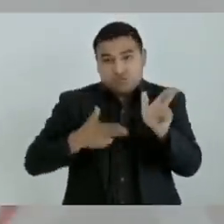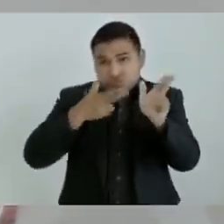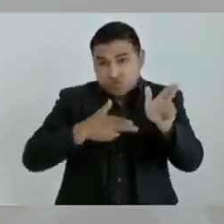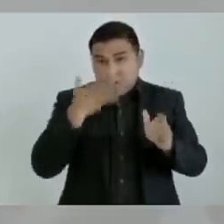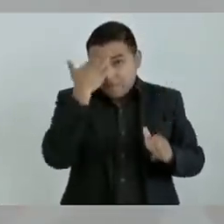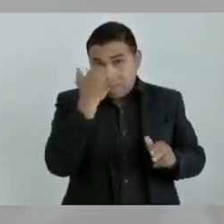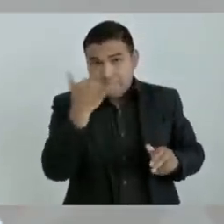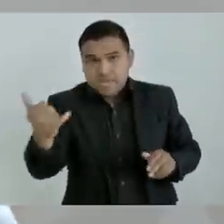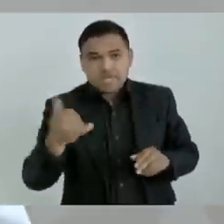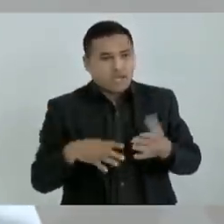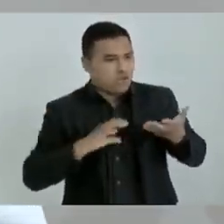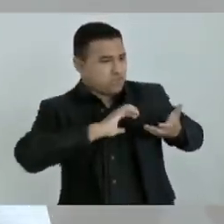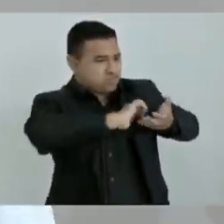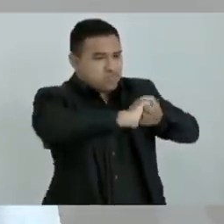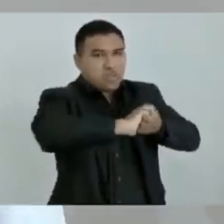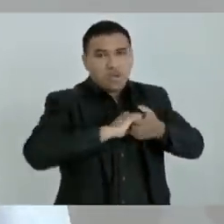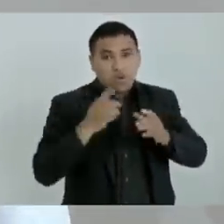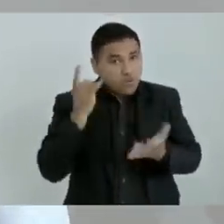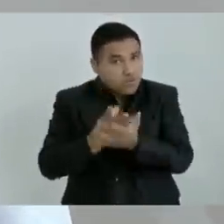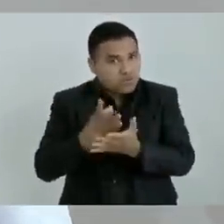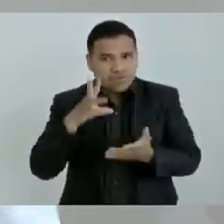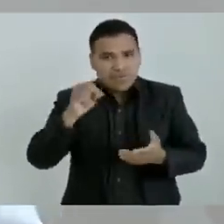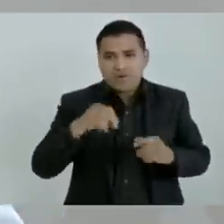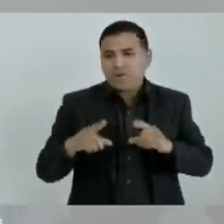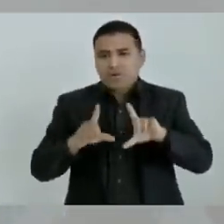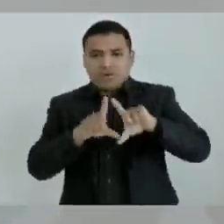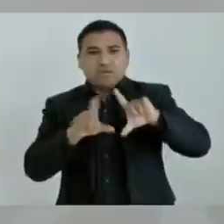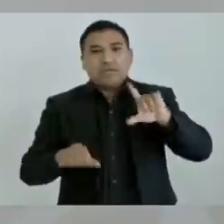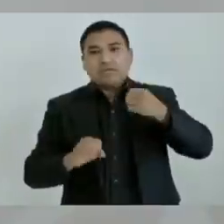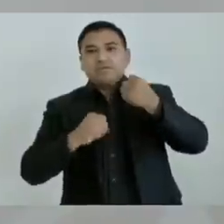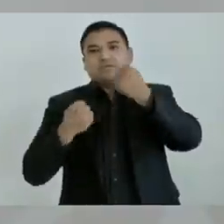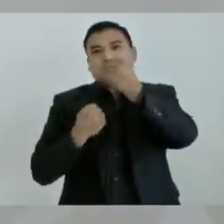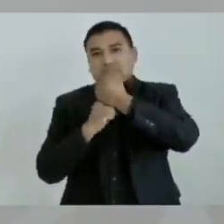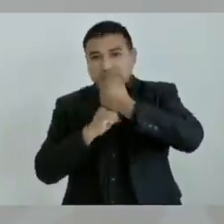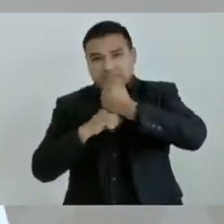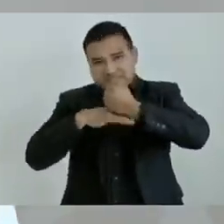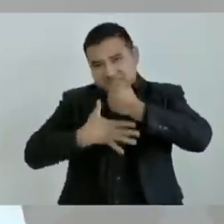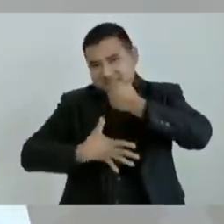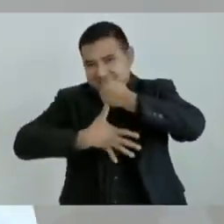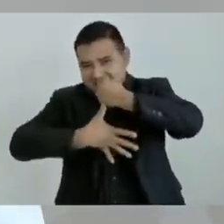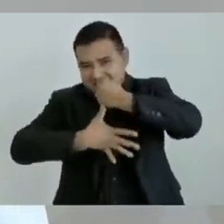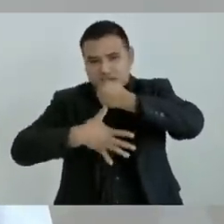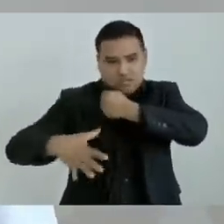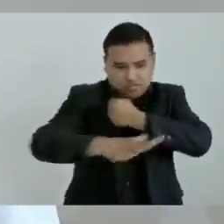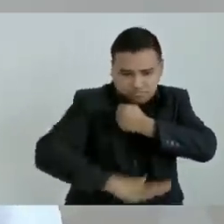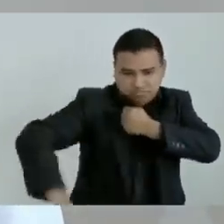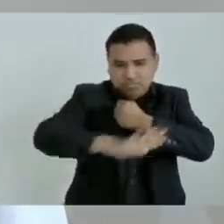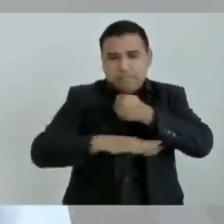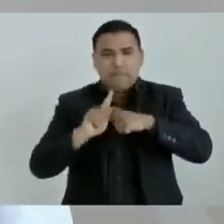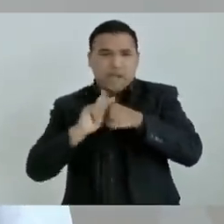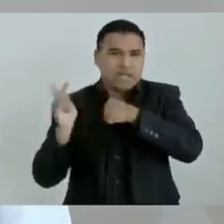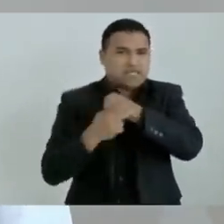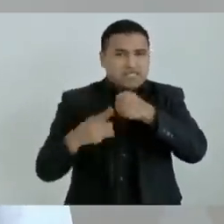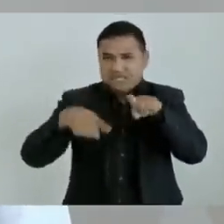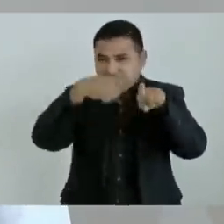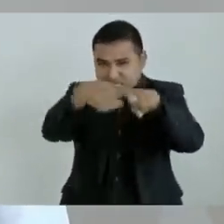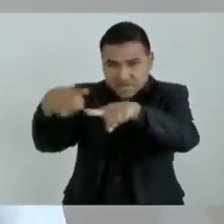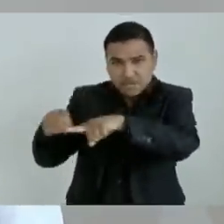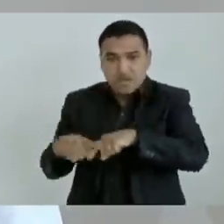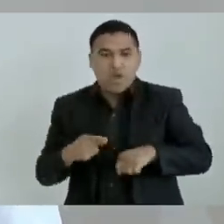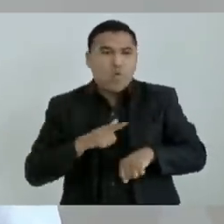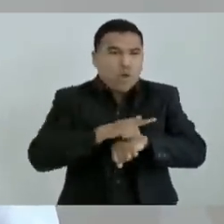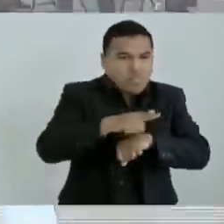los demás estados del sur sureste, sino de Centroamérica, de los hermanos países de